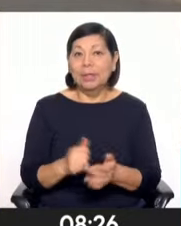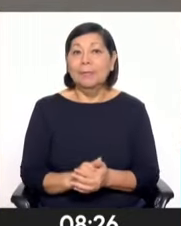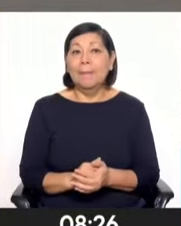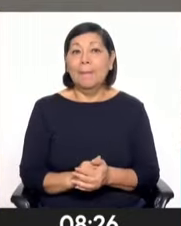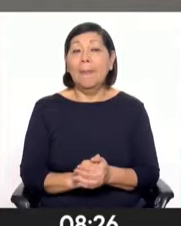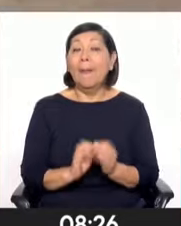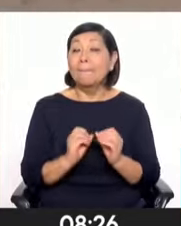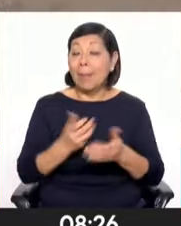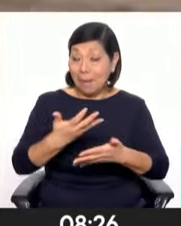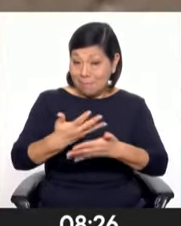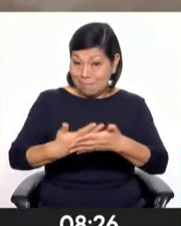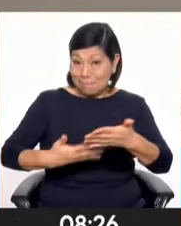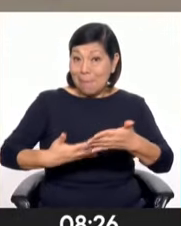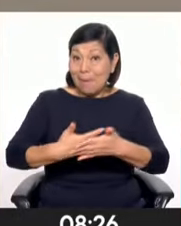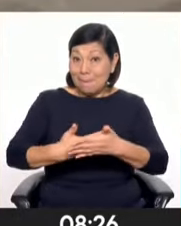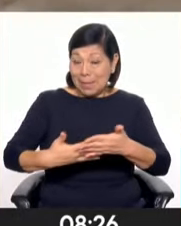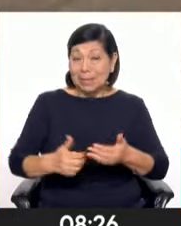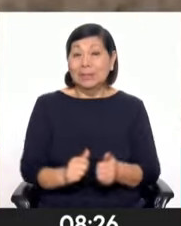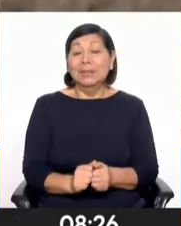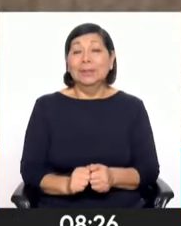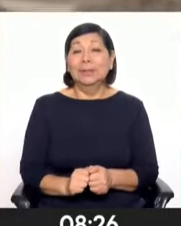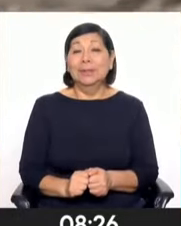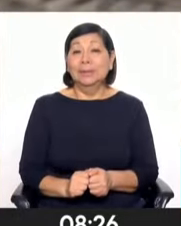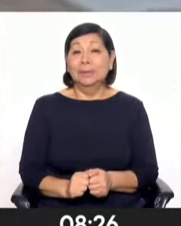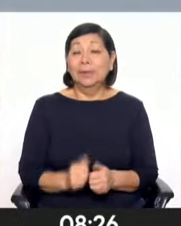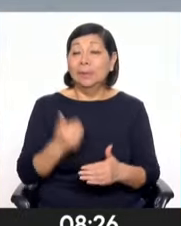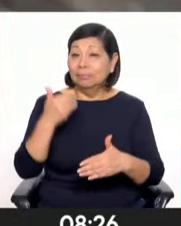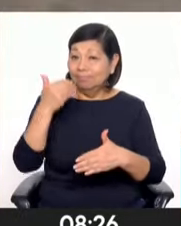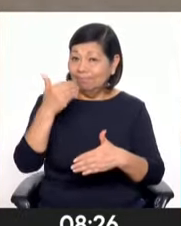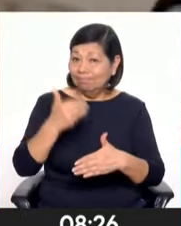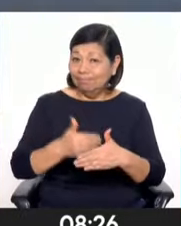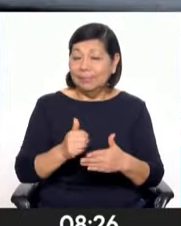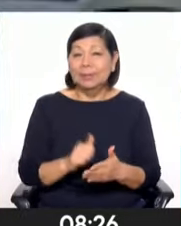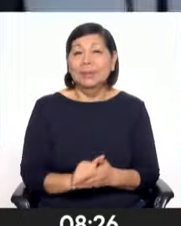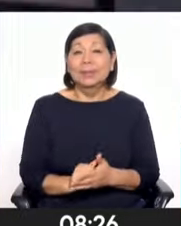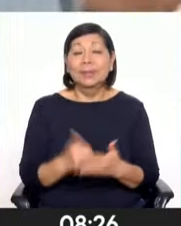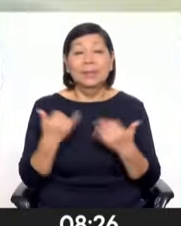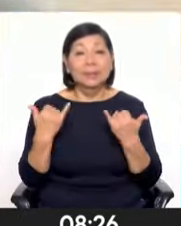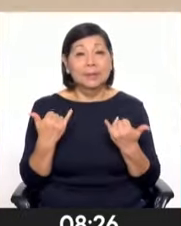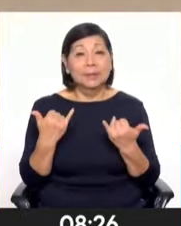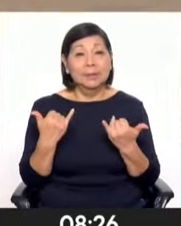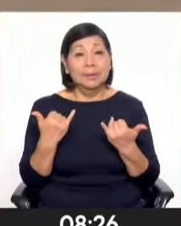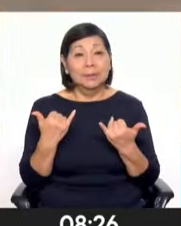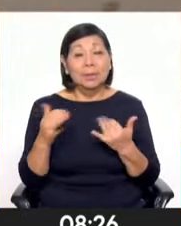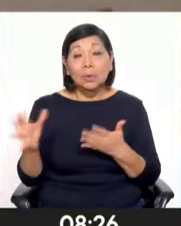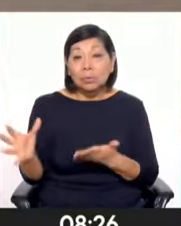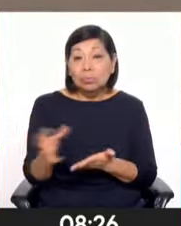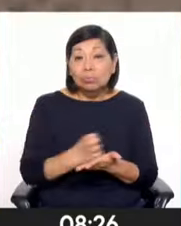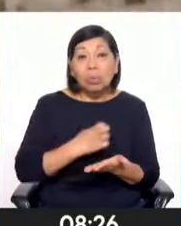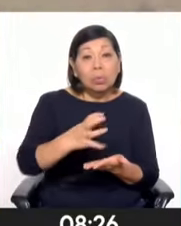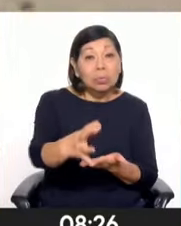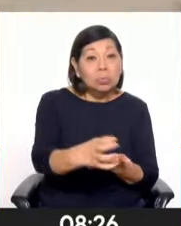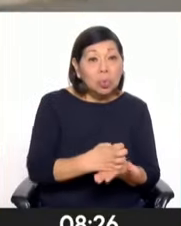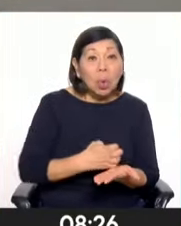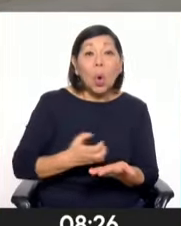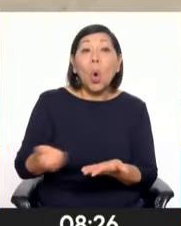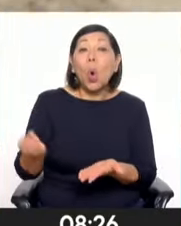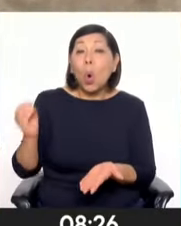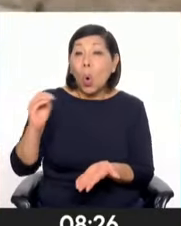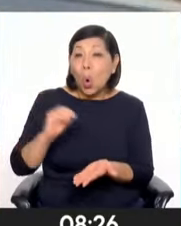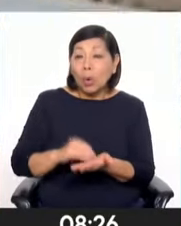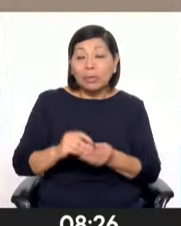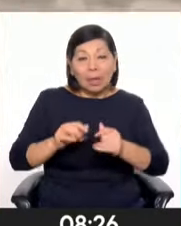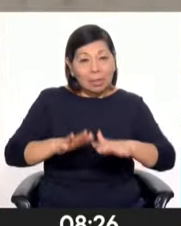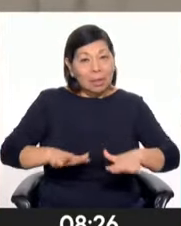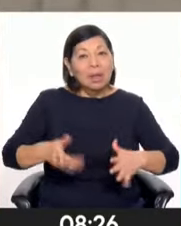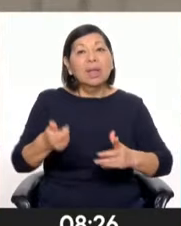con esos documentos, impedir y rescatar nuevamente esos